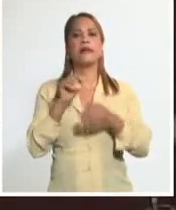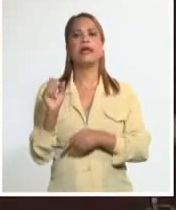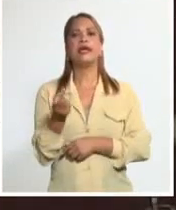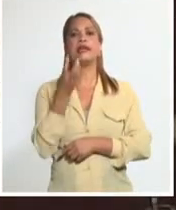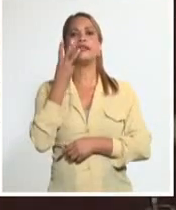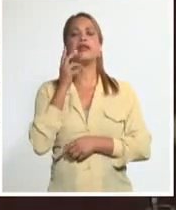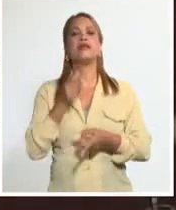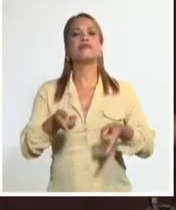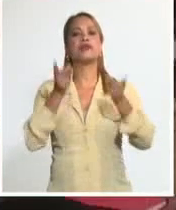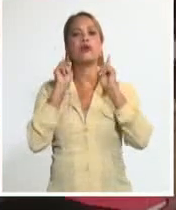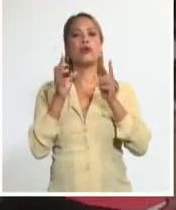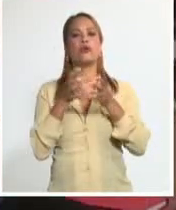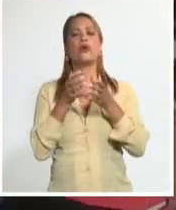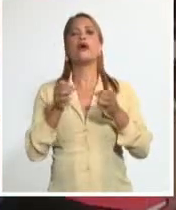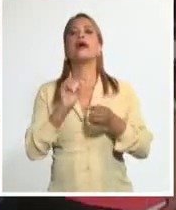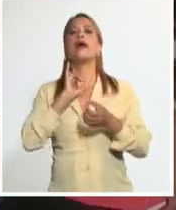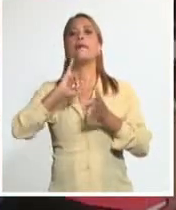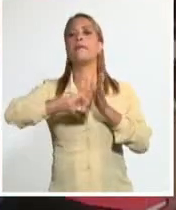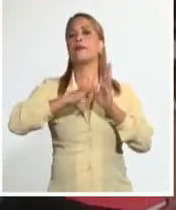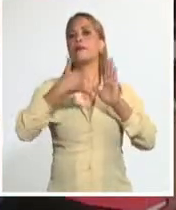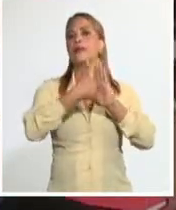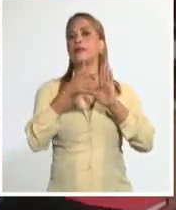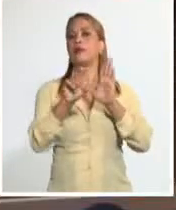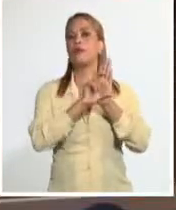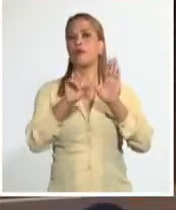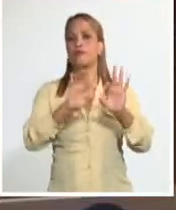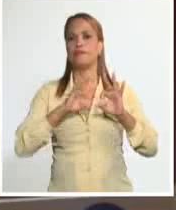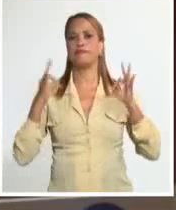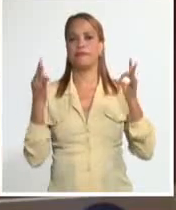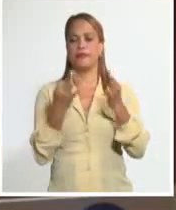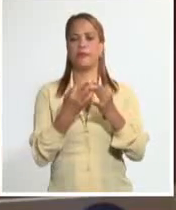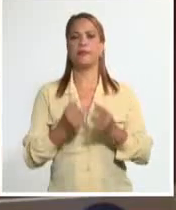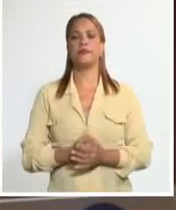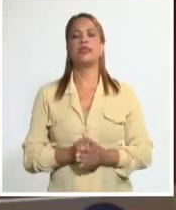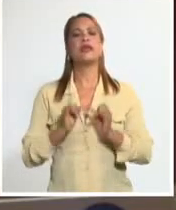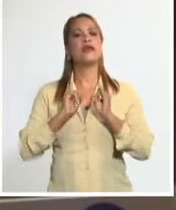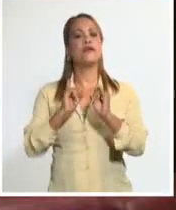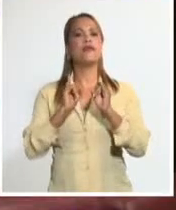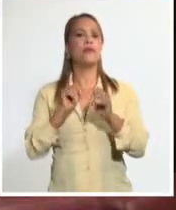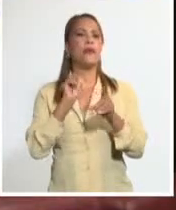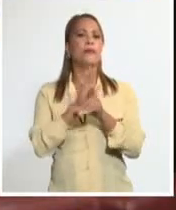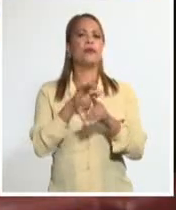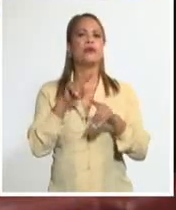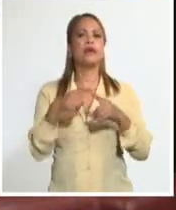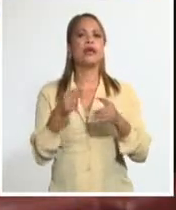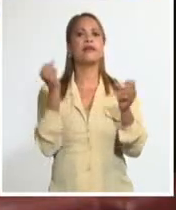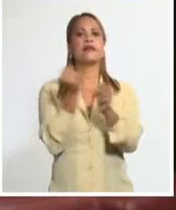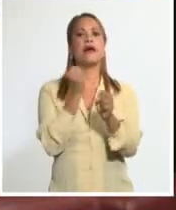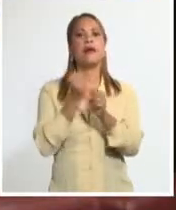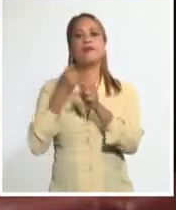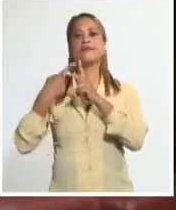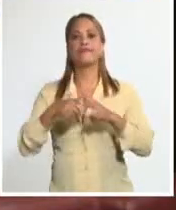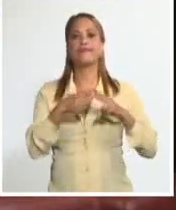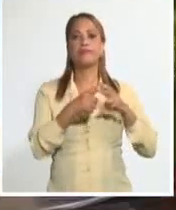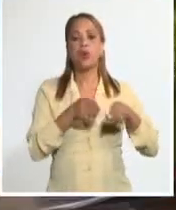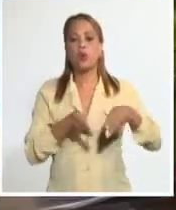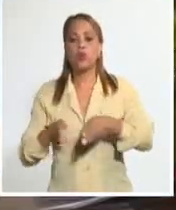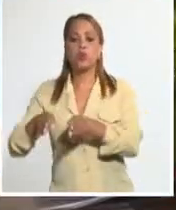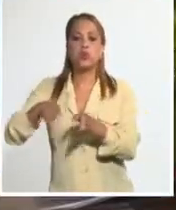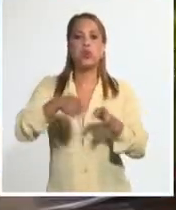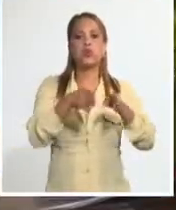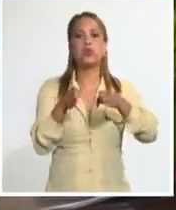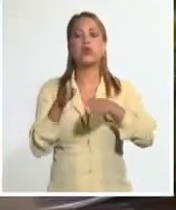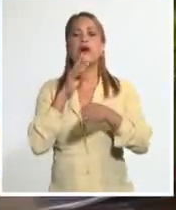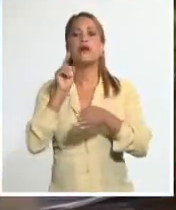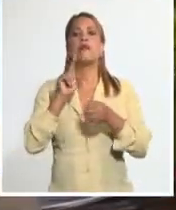populares sobre el proyecto del Código de las Familias. Se informó sobre el comienzo de los trabajos para la reparación del viaducto La Farola, la